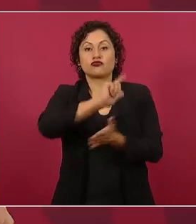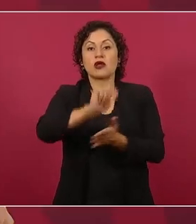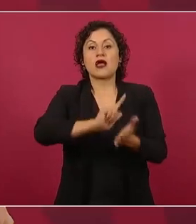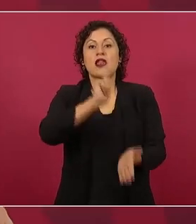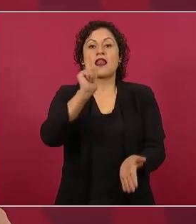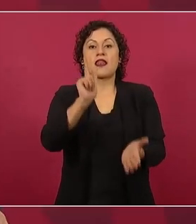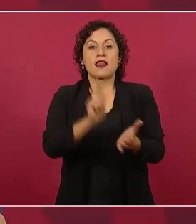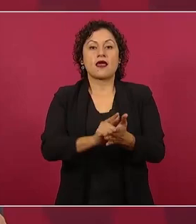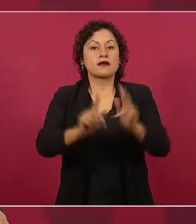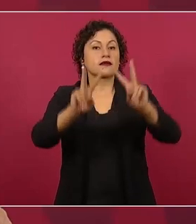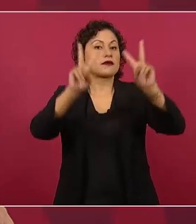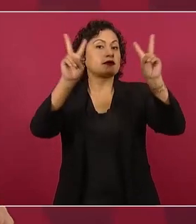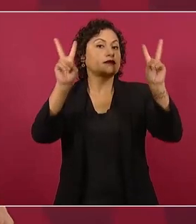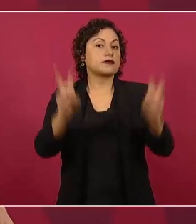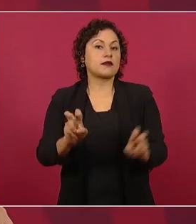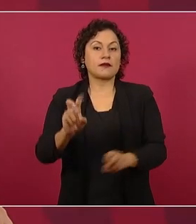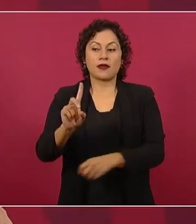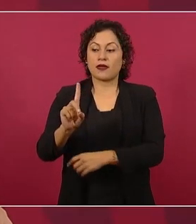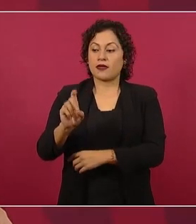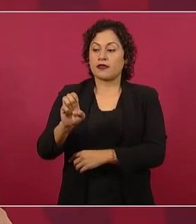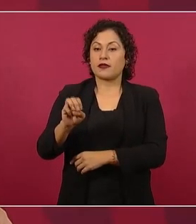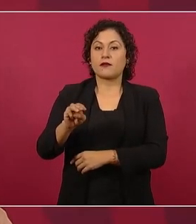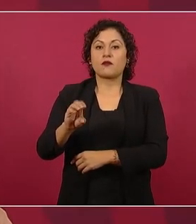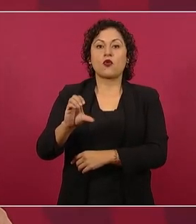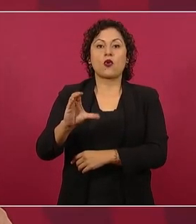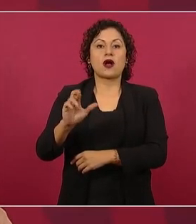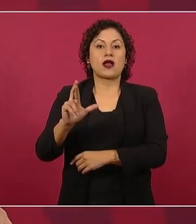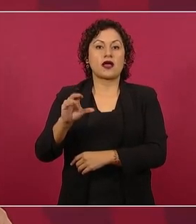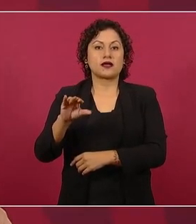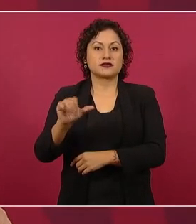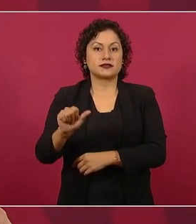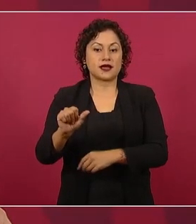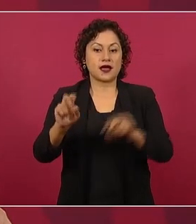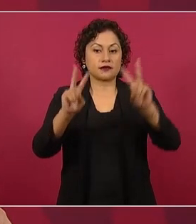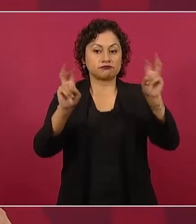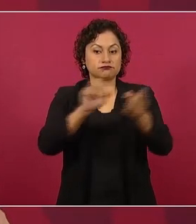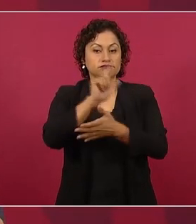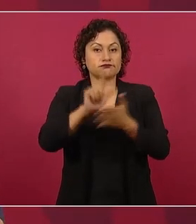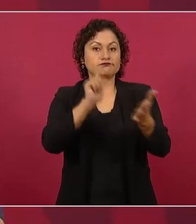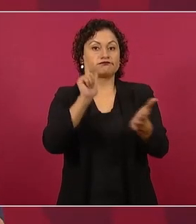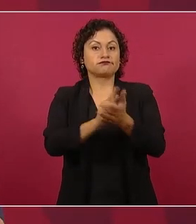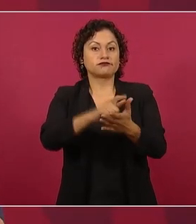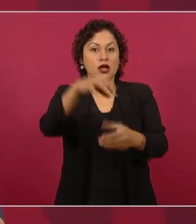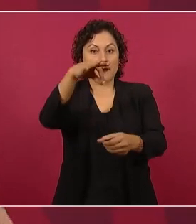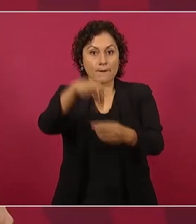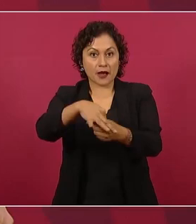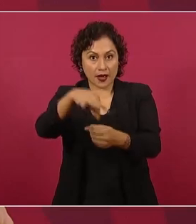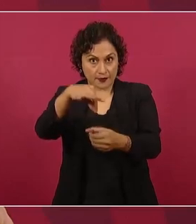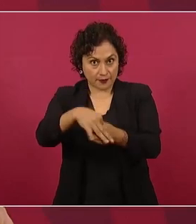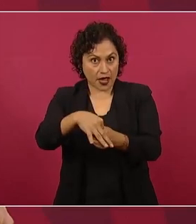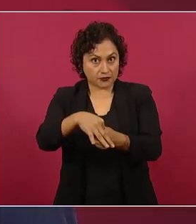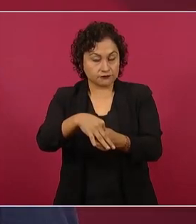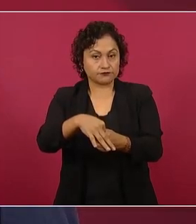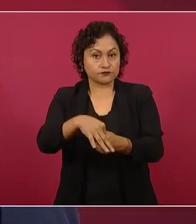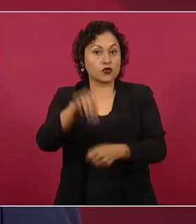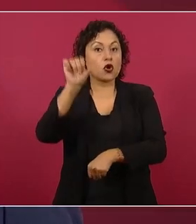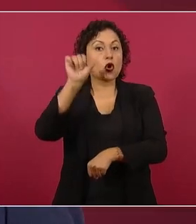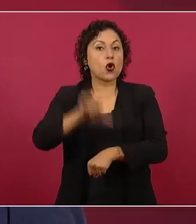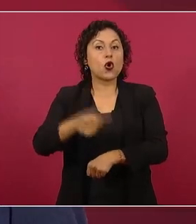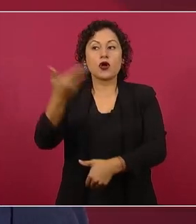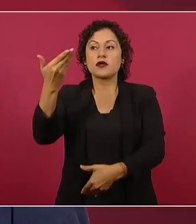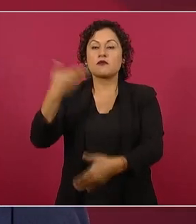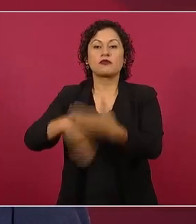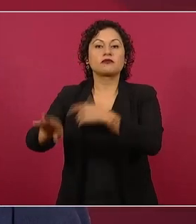democracia, la reforma electoral que se va a enviar el día de hoy